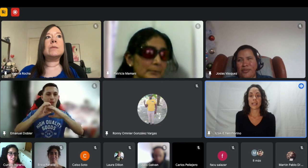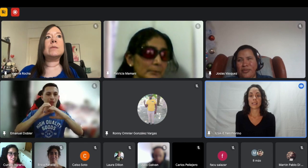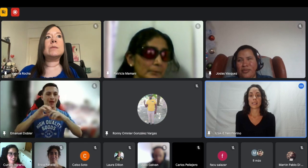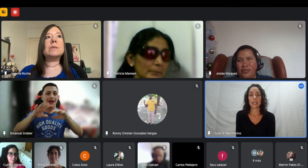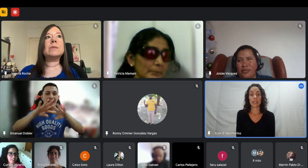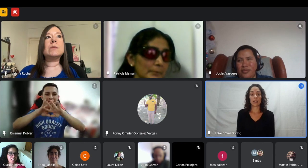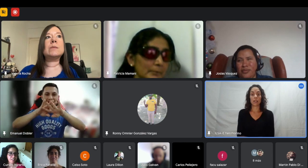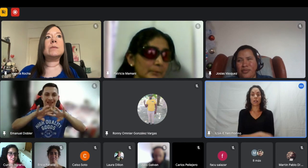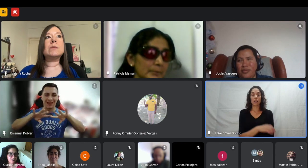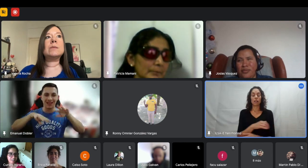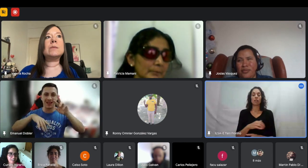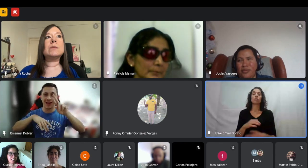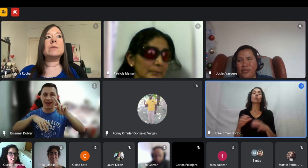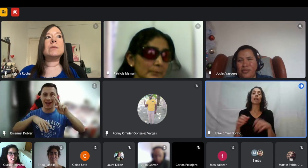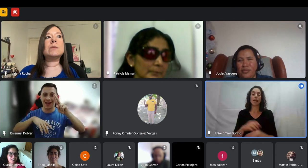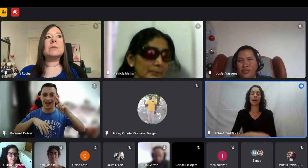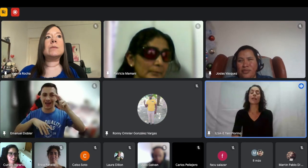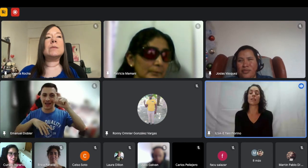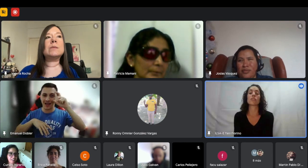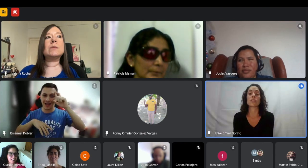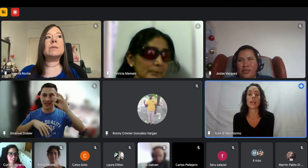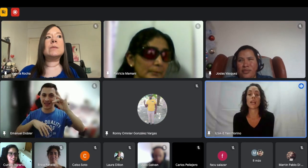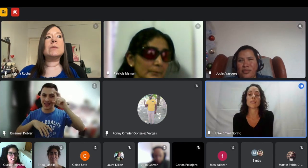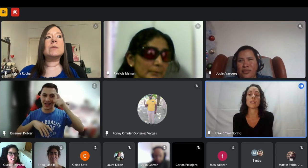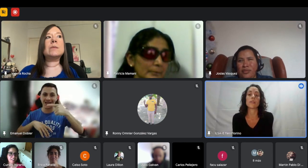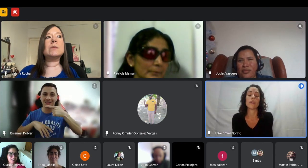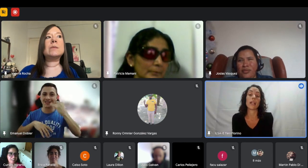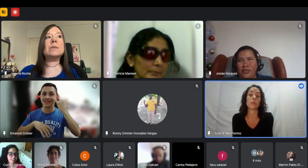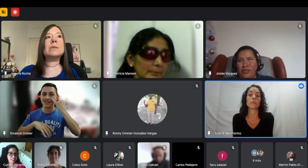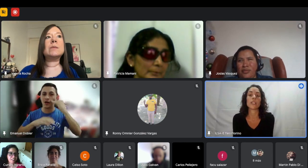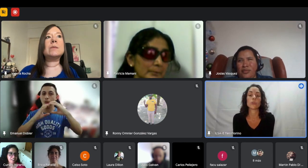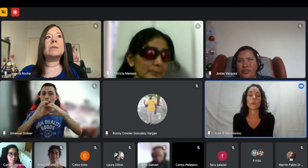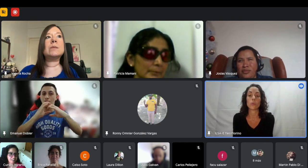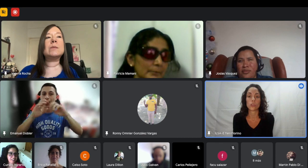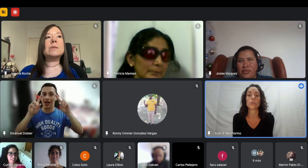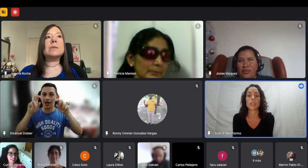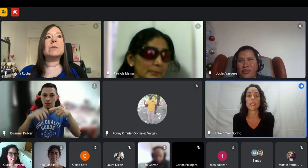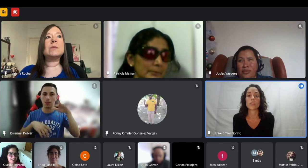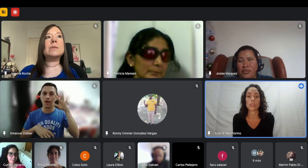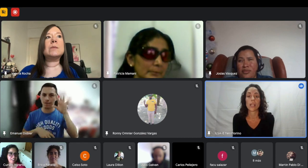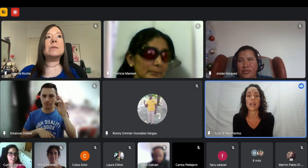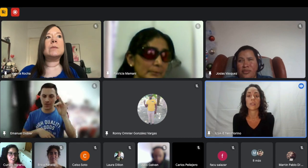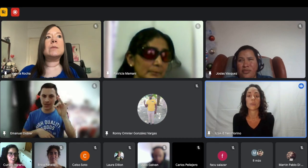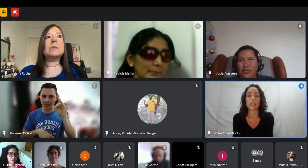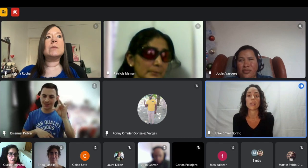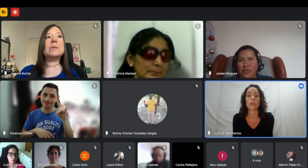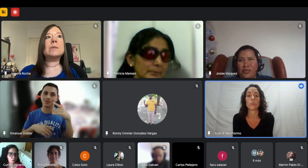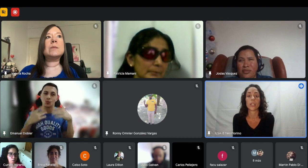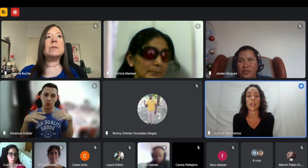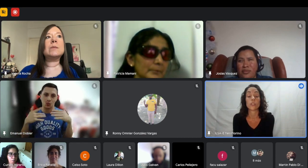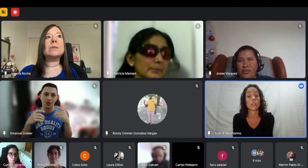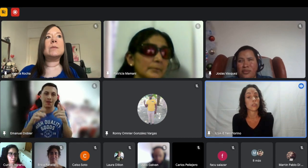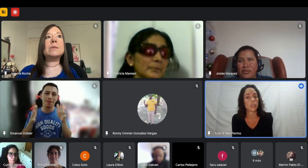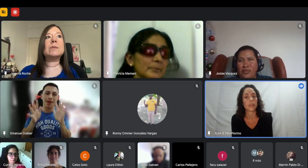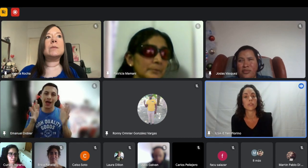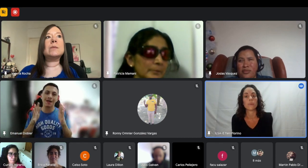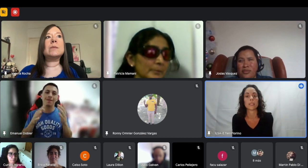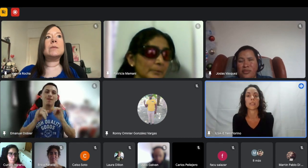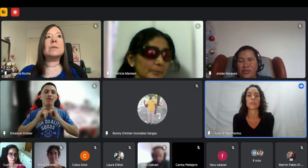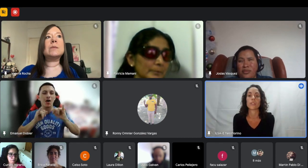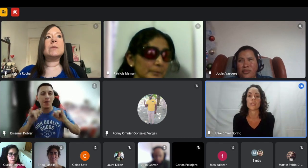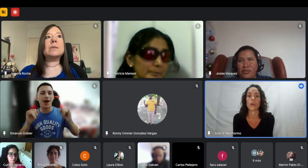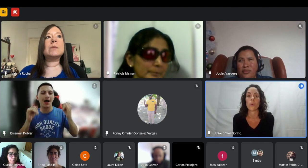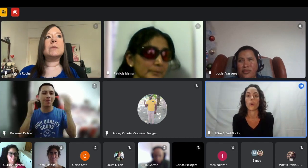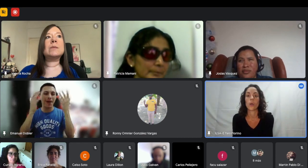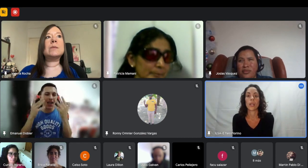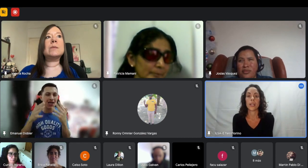redes ah redes sociales sí el último año tuvo mucho sobre redes sociales sobre redes de comunicación eso le pareció